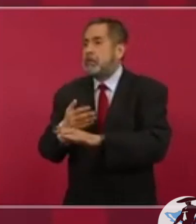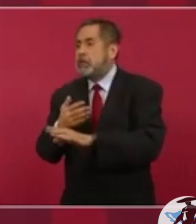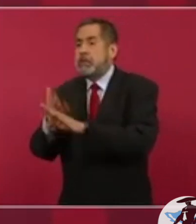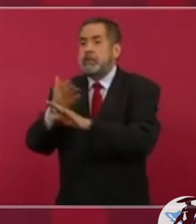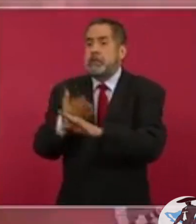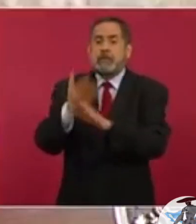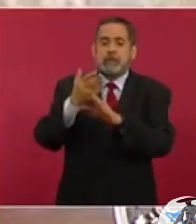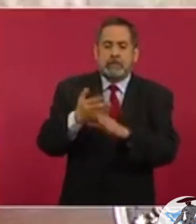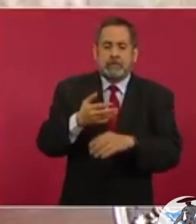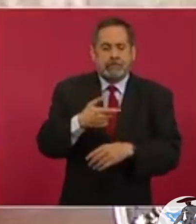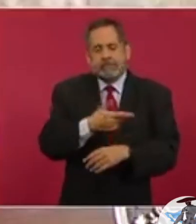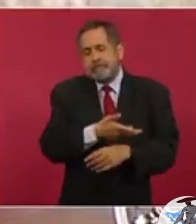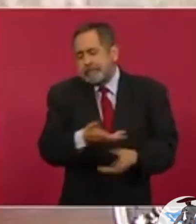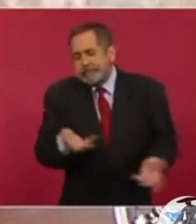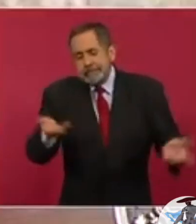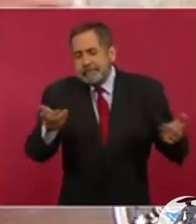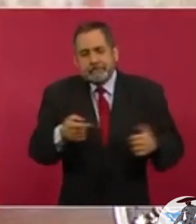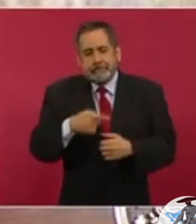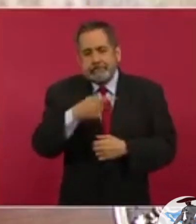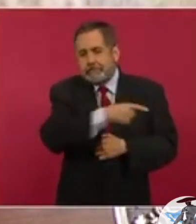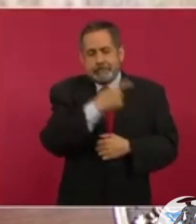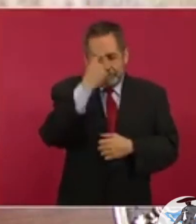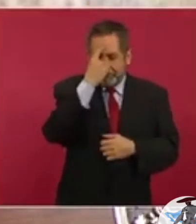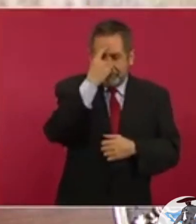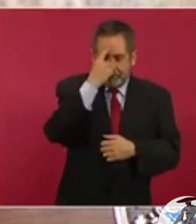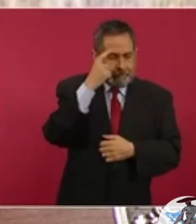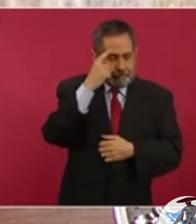porque es la reacción